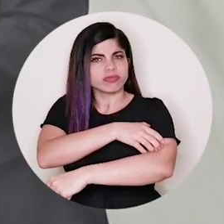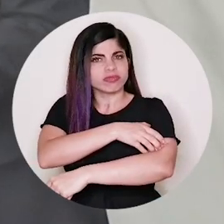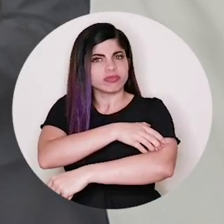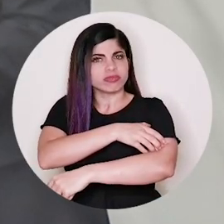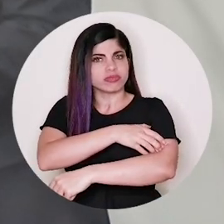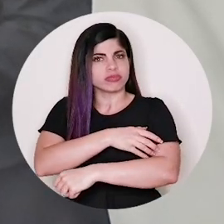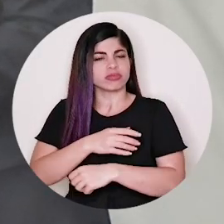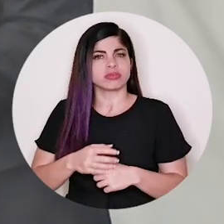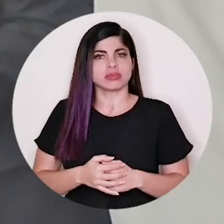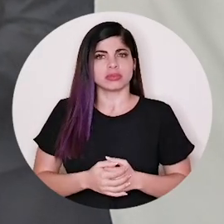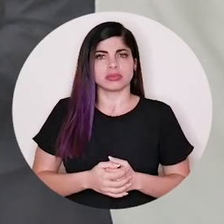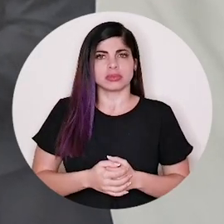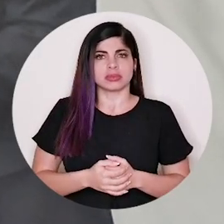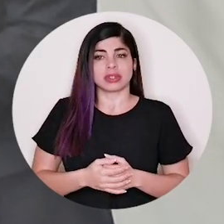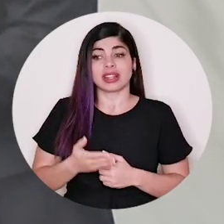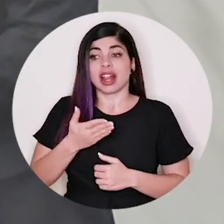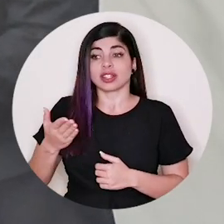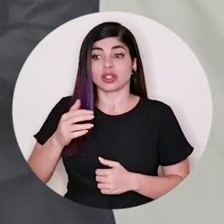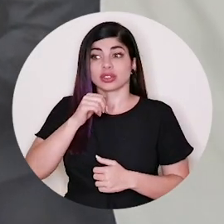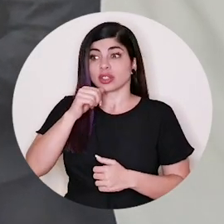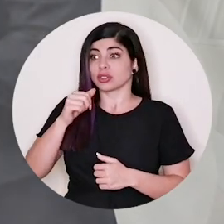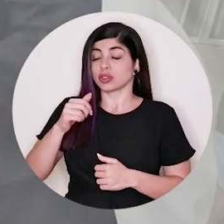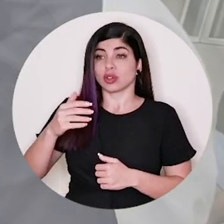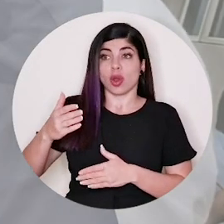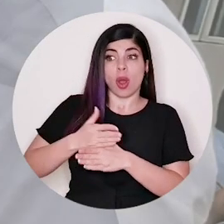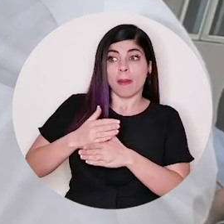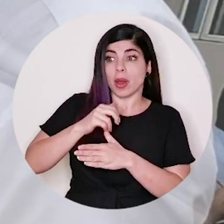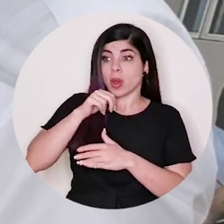de aquello que no compartimos.